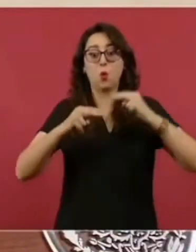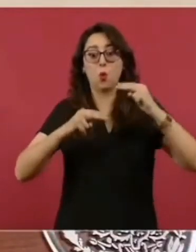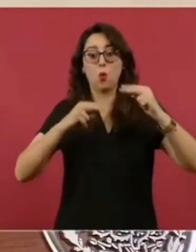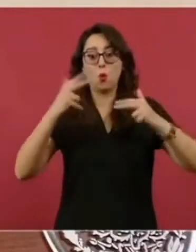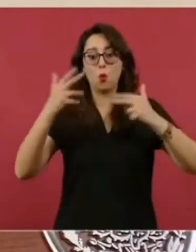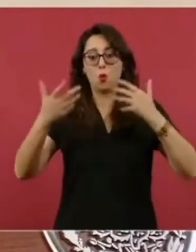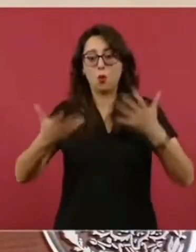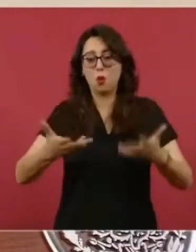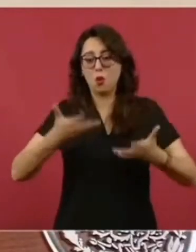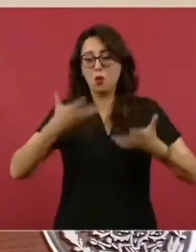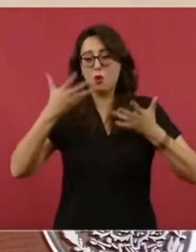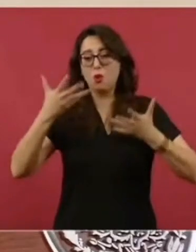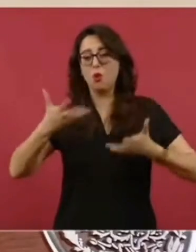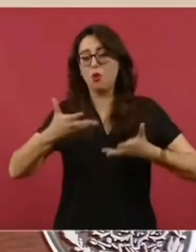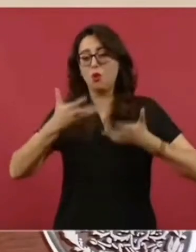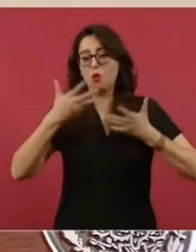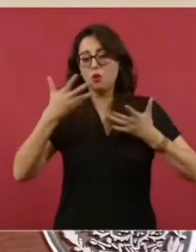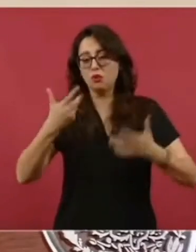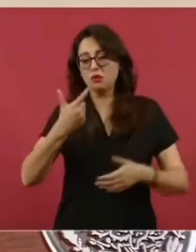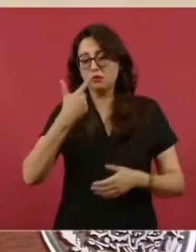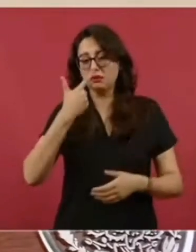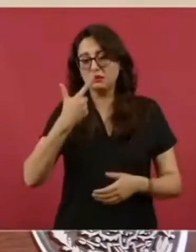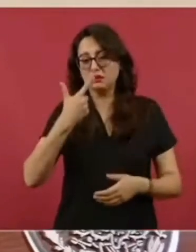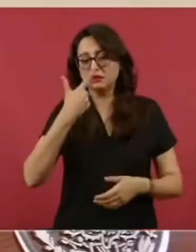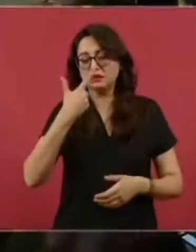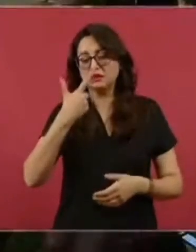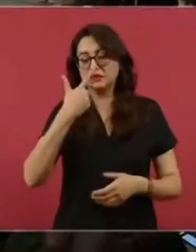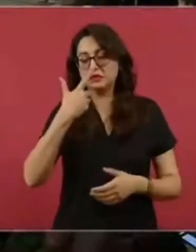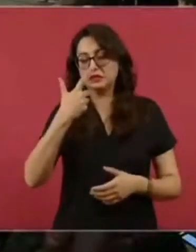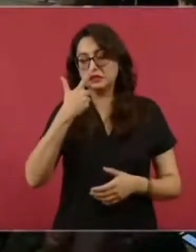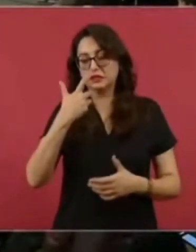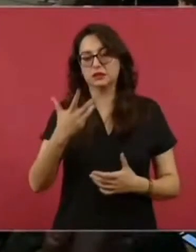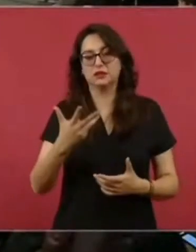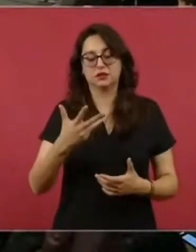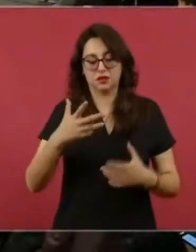los que estaban, porque la puerta estaba cerrada,